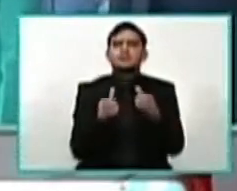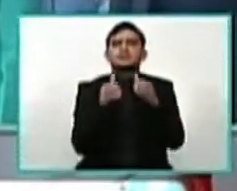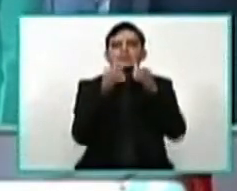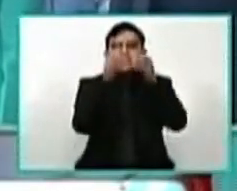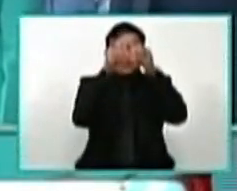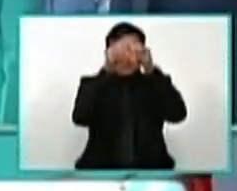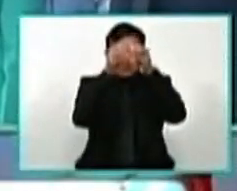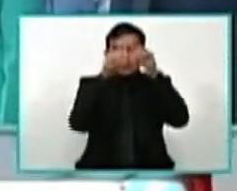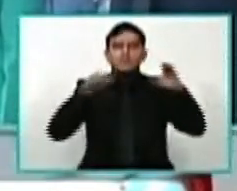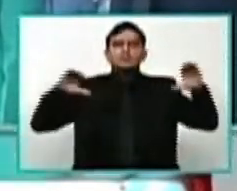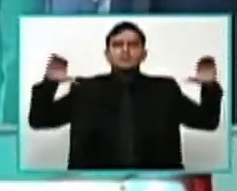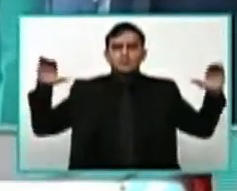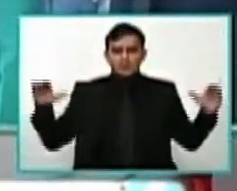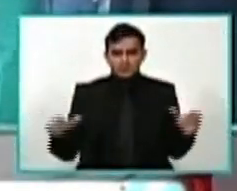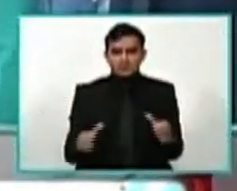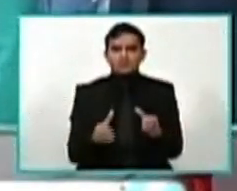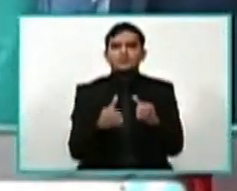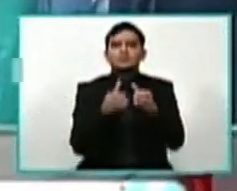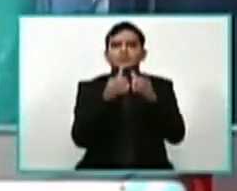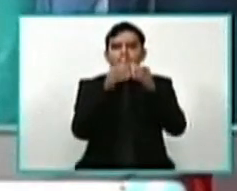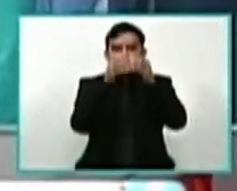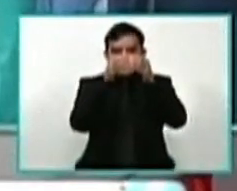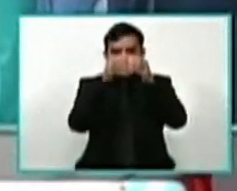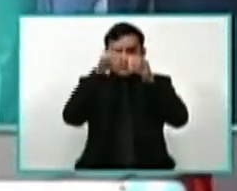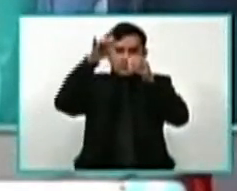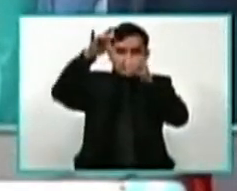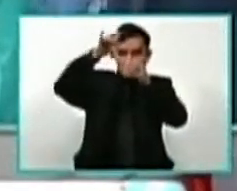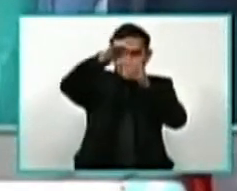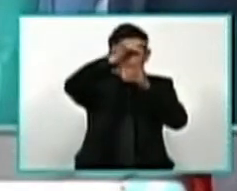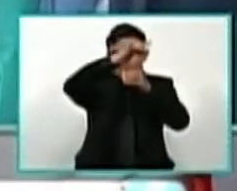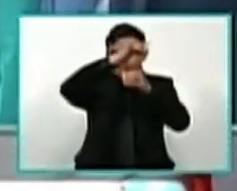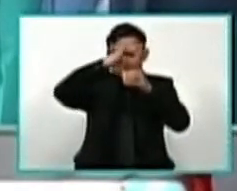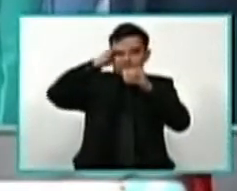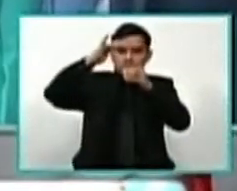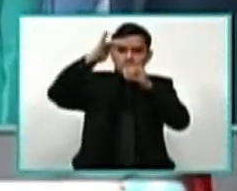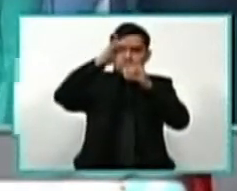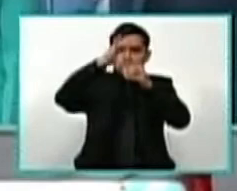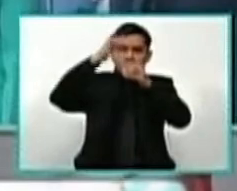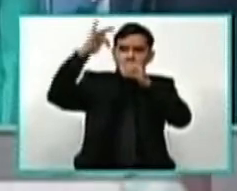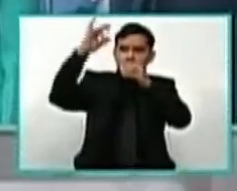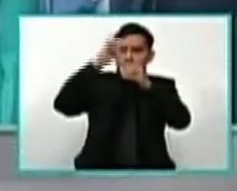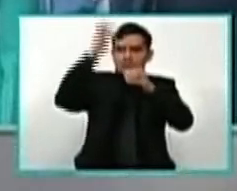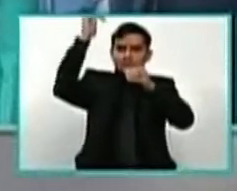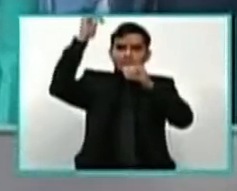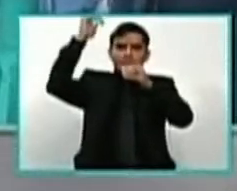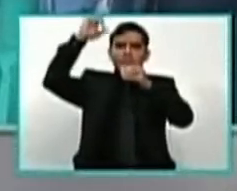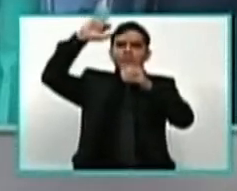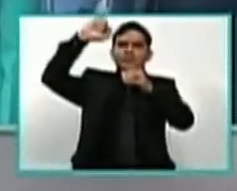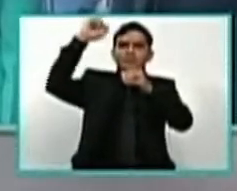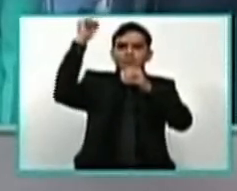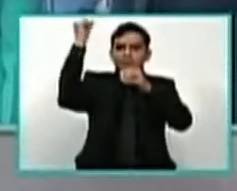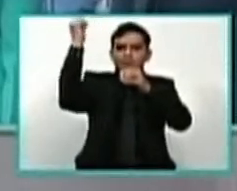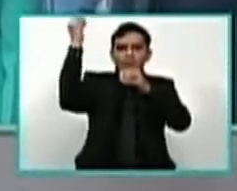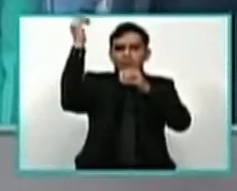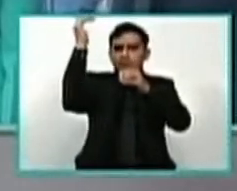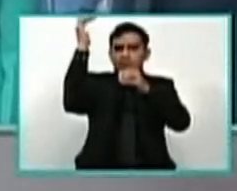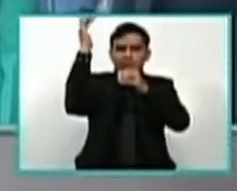De un volcán, de un volcán, tras la cima